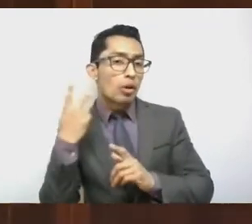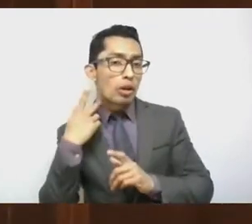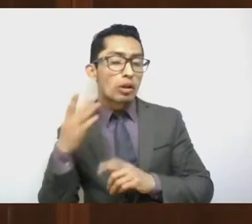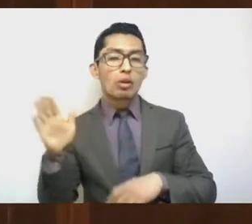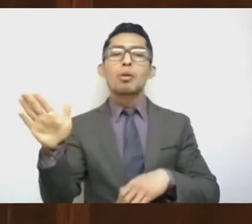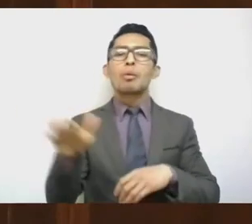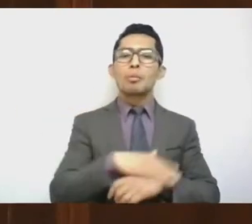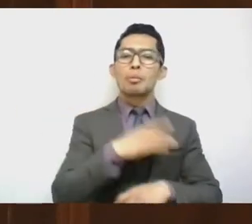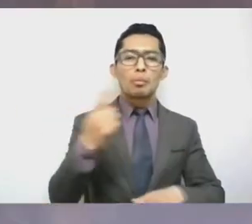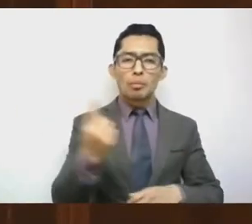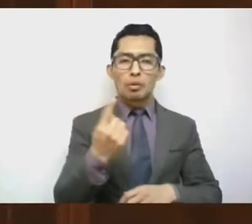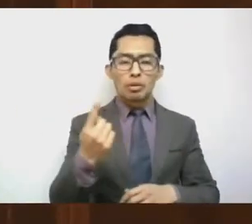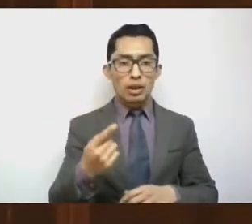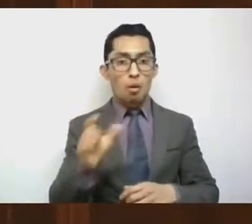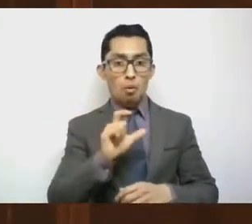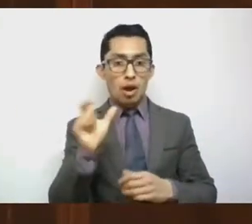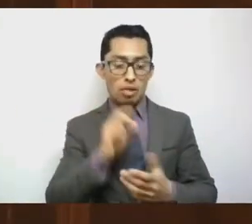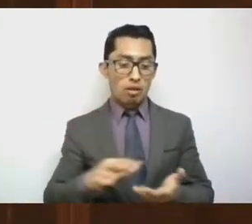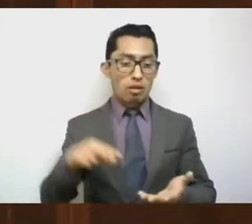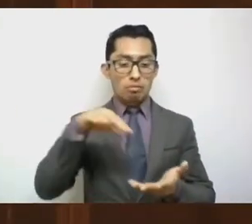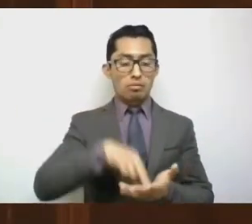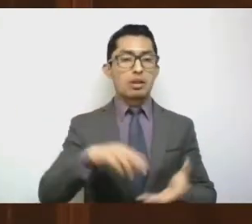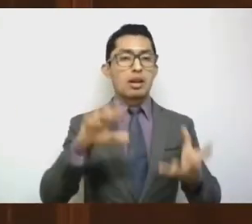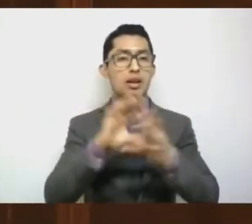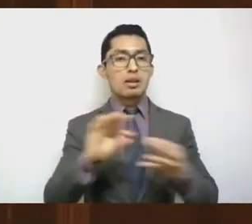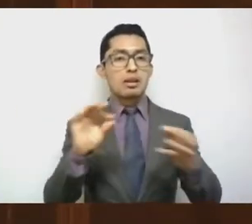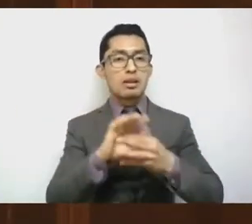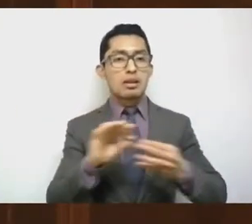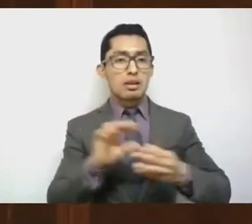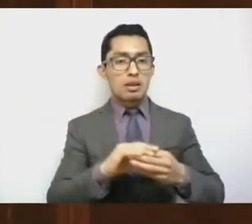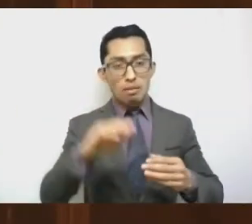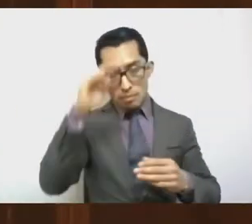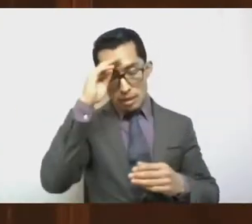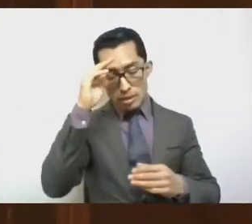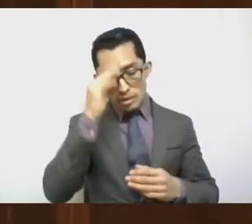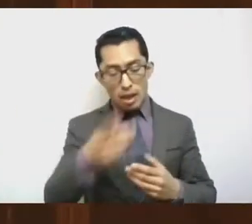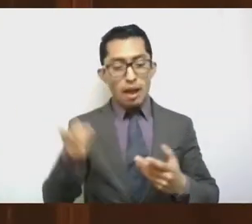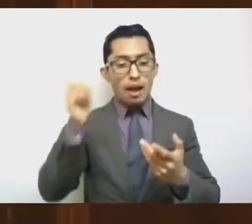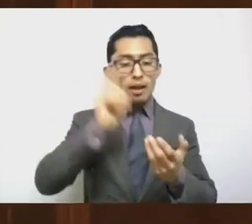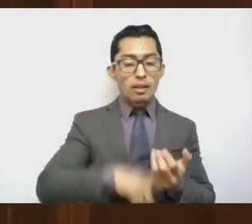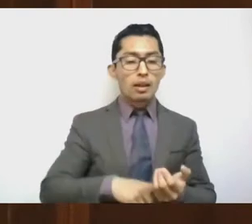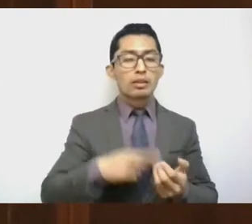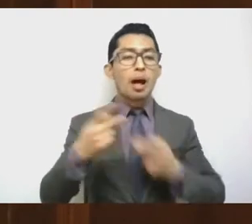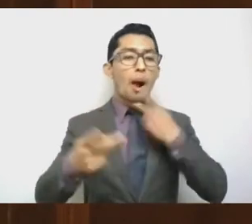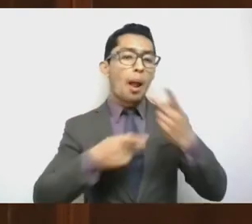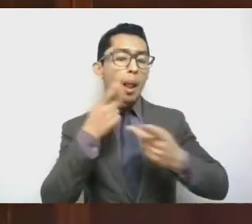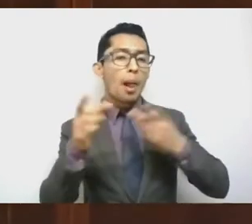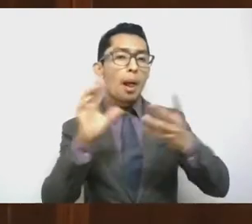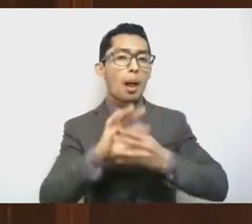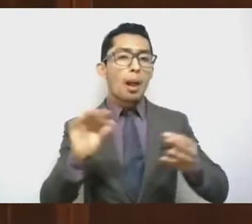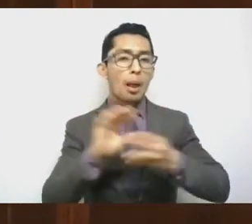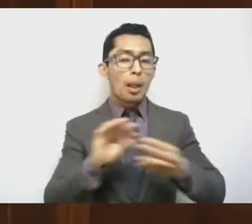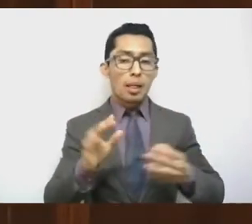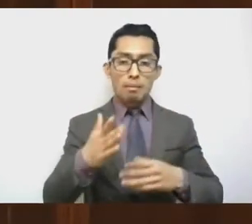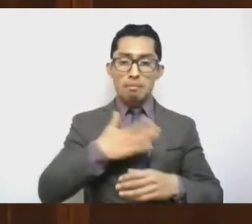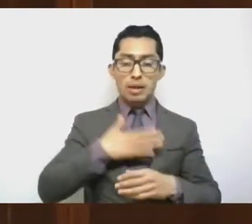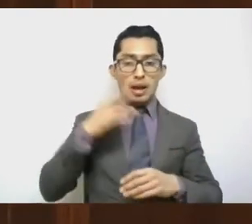no metamos en nuestras discusiones o en el ejercicio de nuestro trabajo